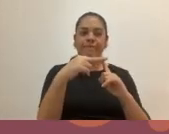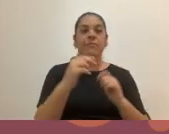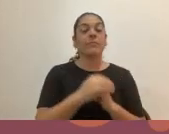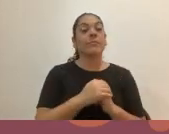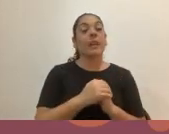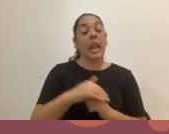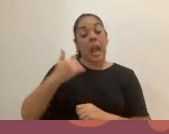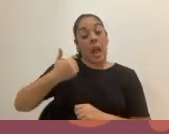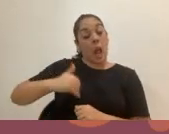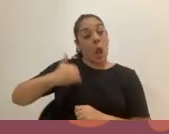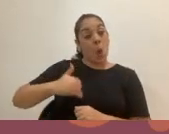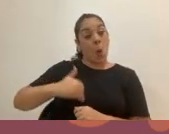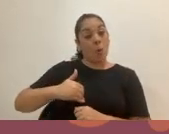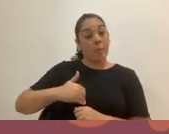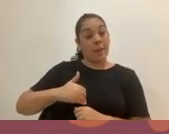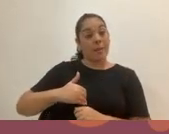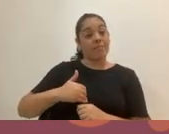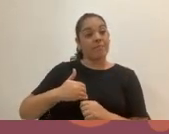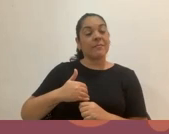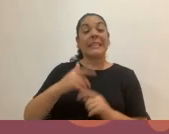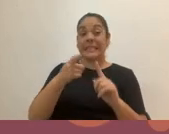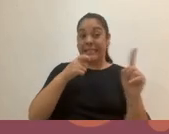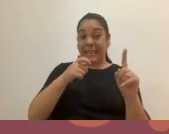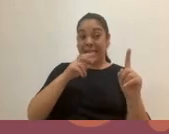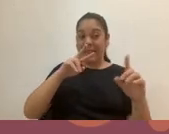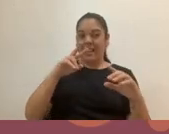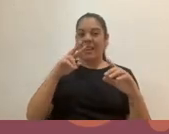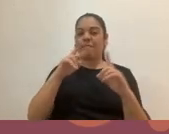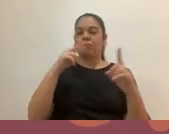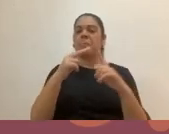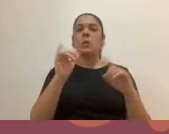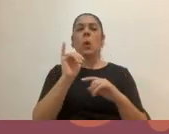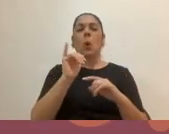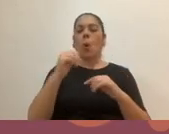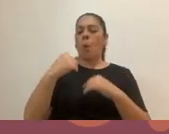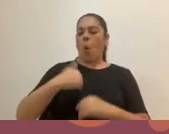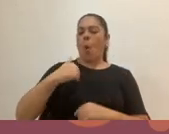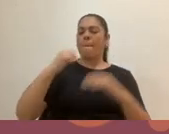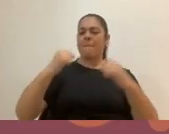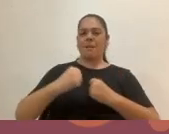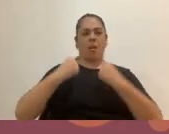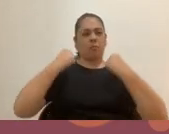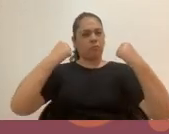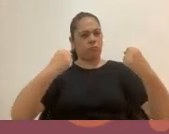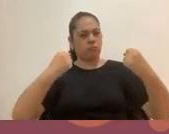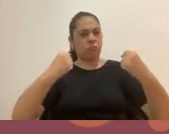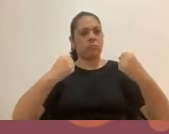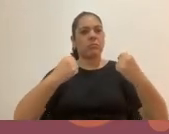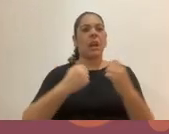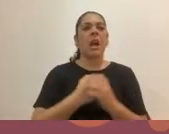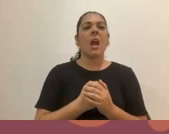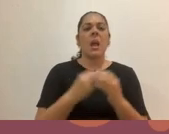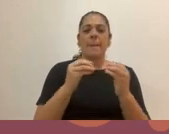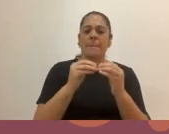el hombre, desde esta visión más de poder, de control, una función más de